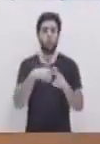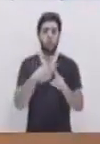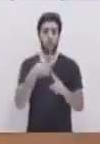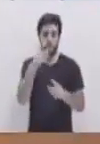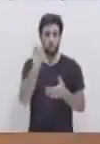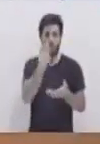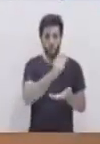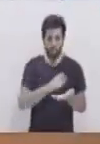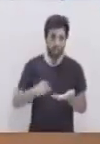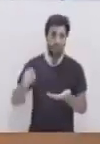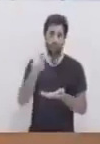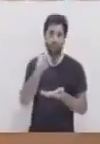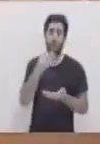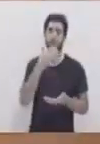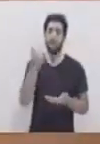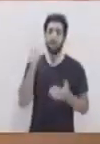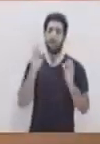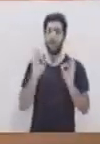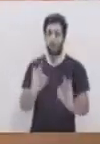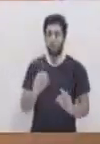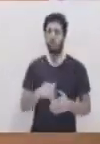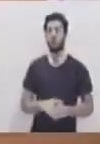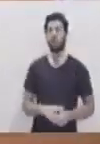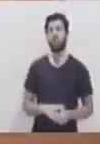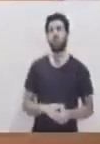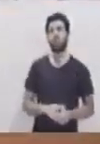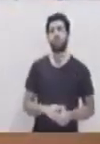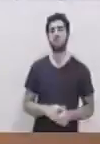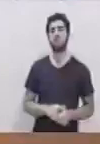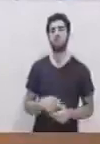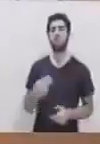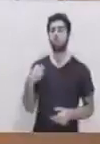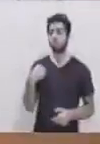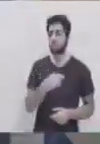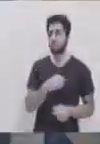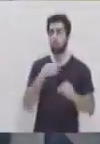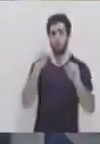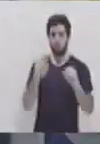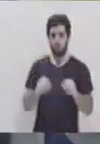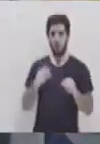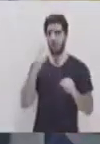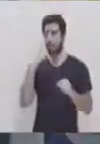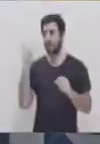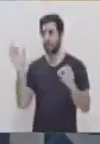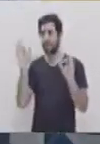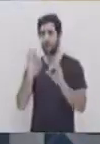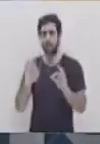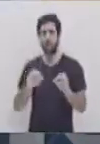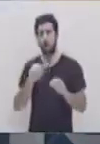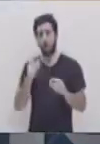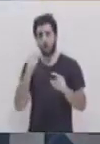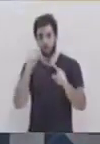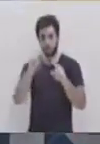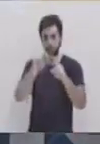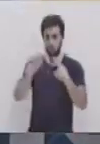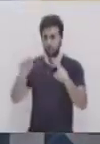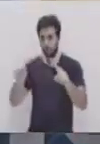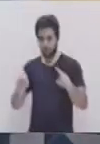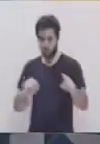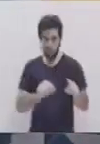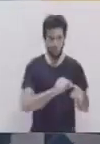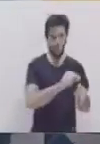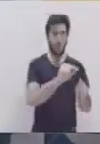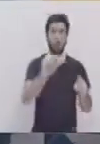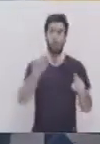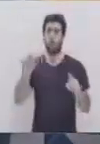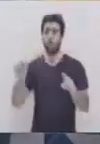dibujar, que quedará tenso nuestro hilo. Vamos a quitar esa parte de acá. Y veamos que estos puntos que nosotros